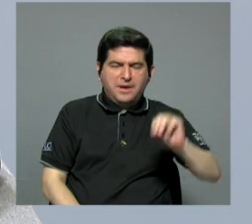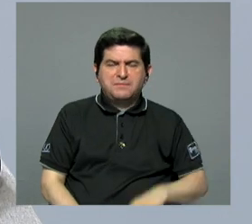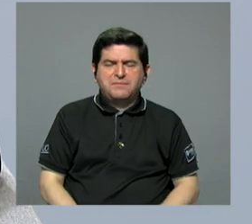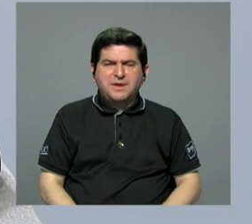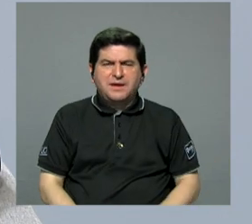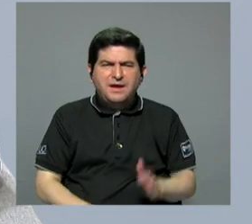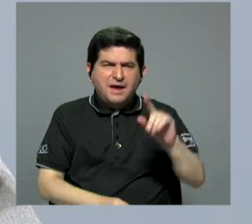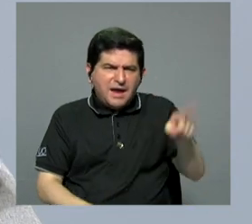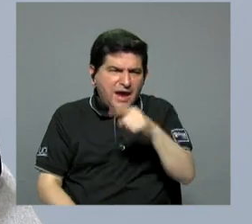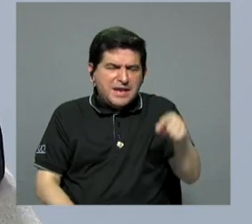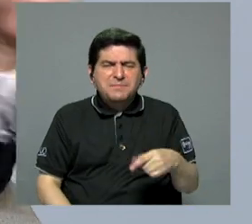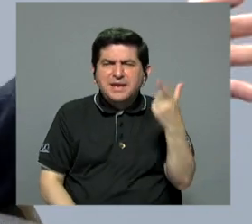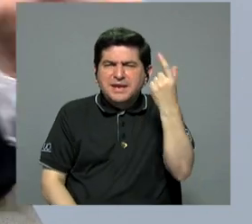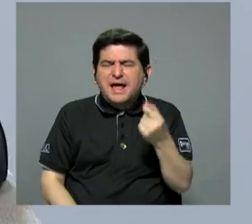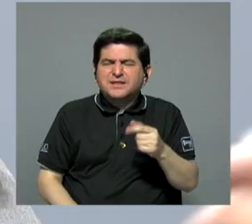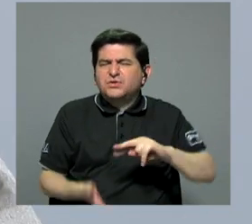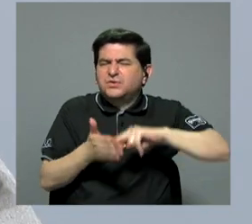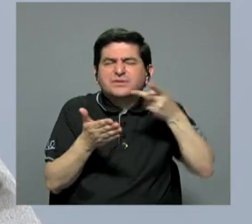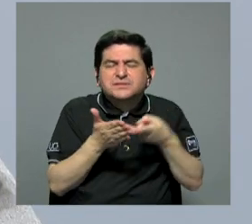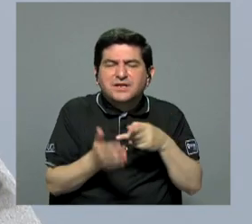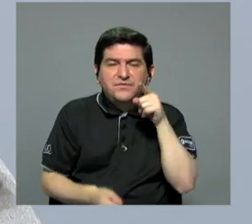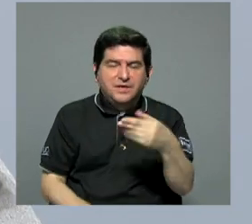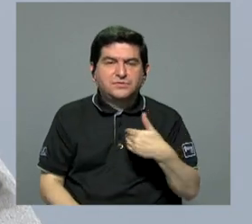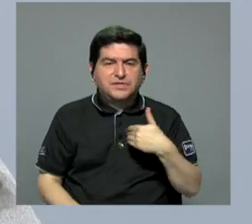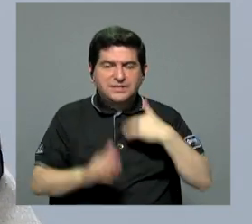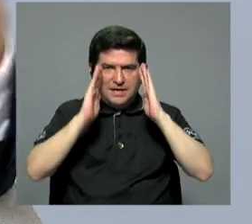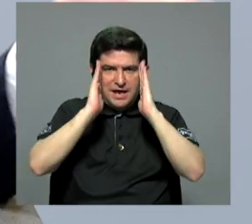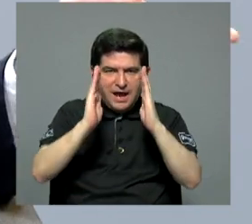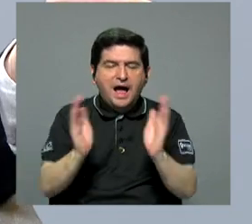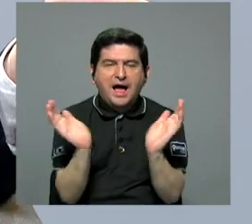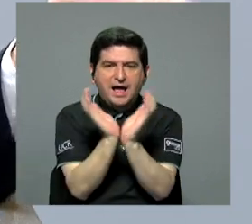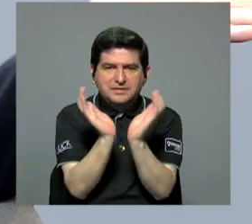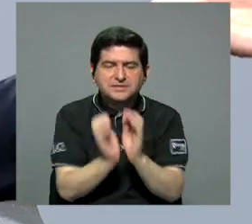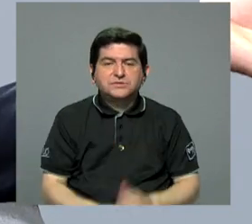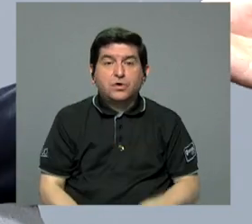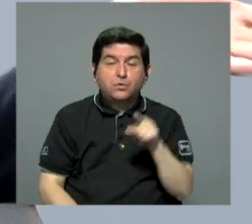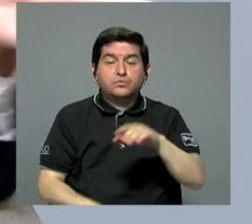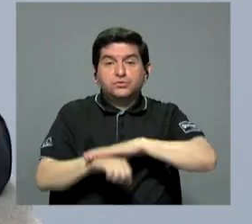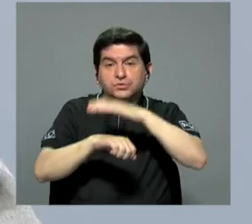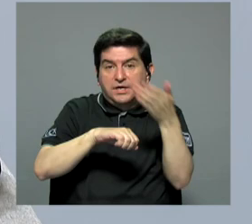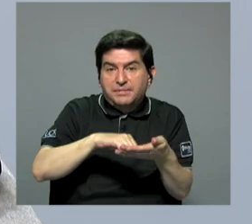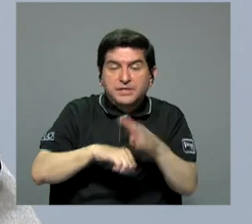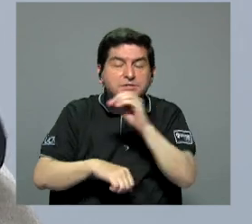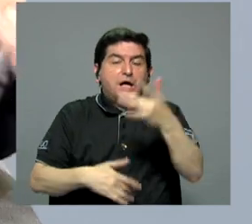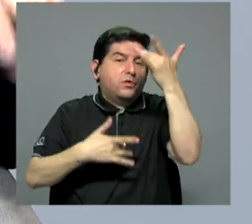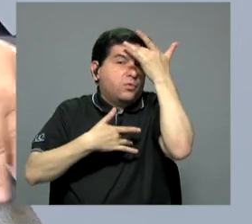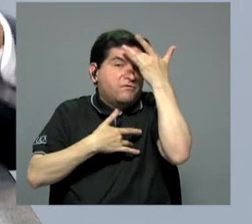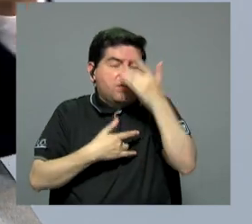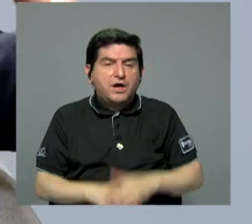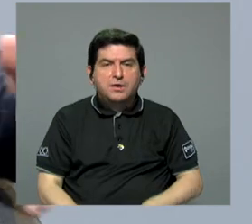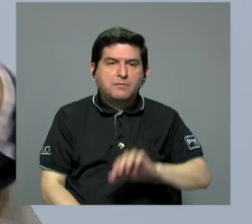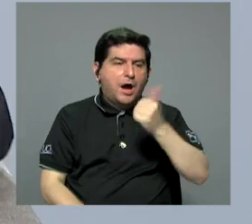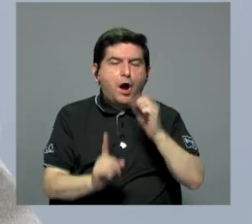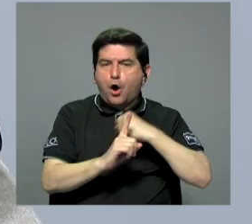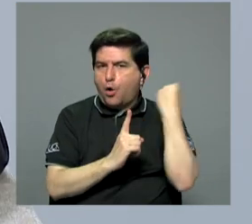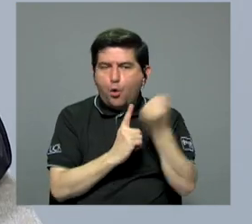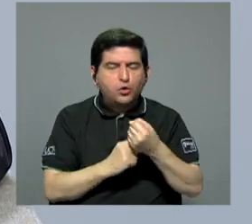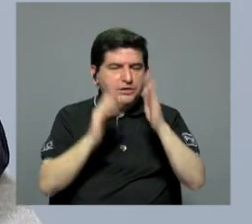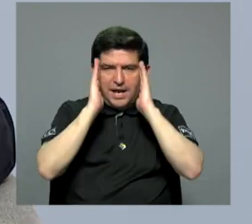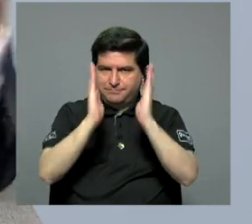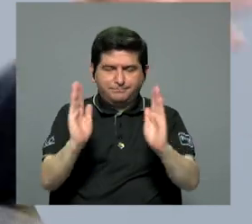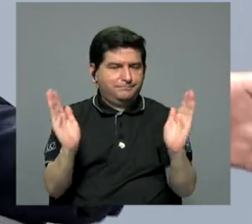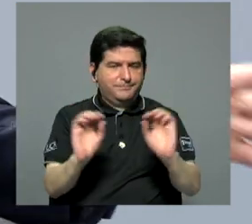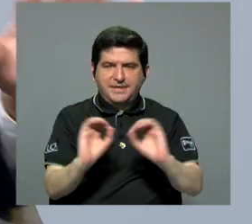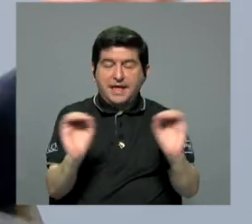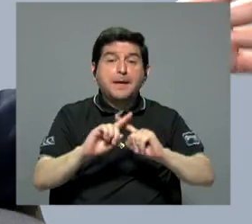Quitando lo que es la parte de pensiones de un lado. Que usted para recibir la atención en la caja o tiene que estar embarazada o tiene que estar enferma. Cualquier otro de esos aspectos no lo